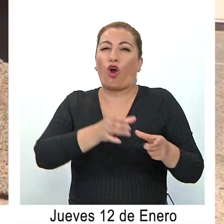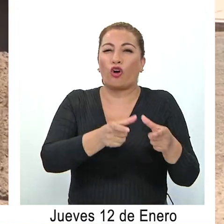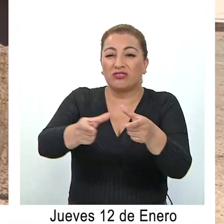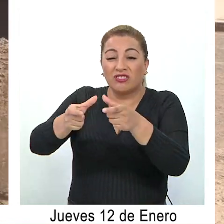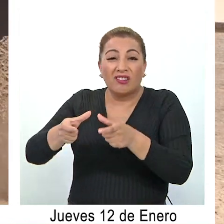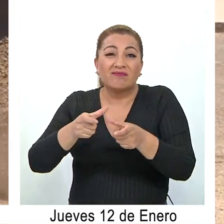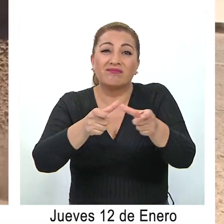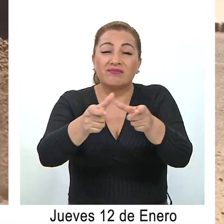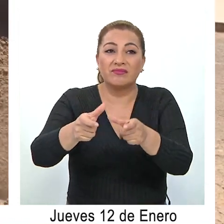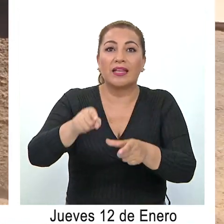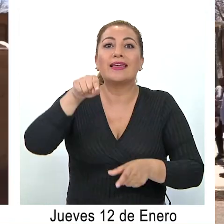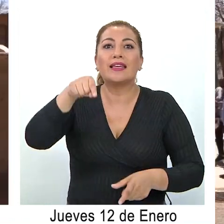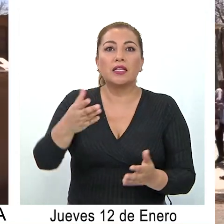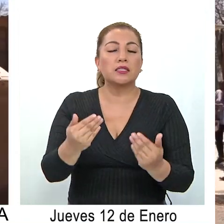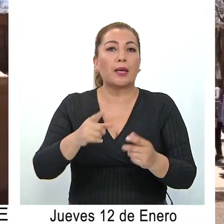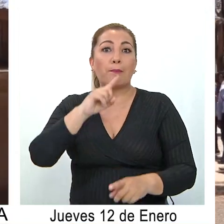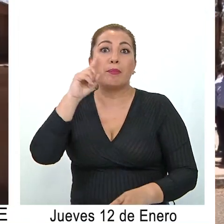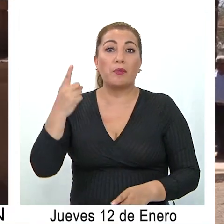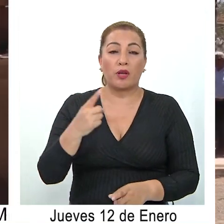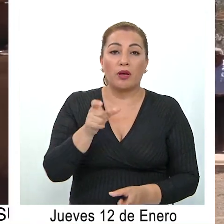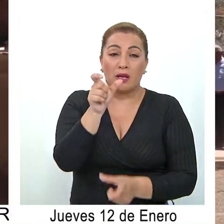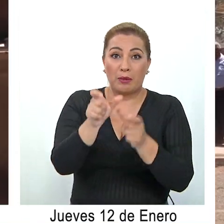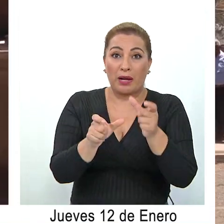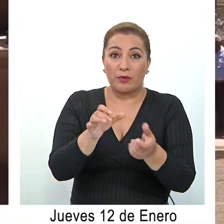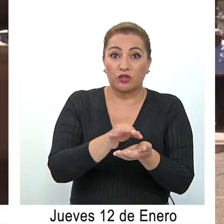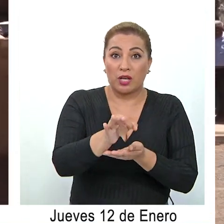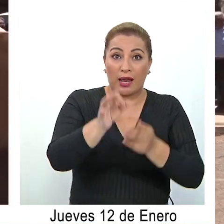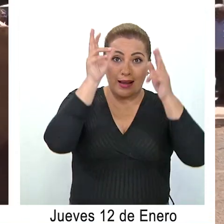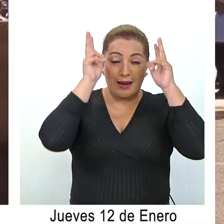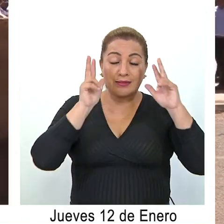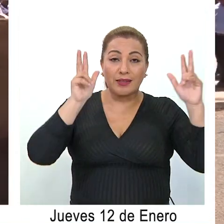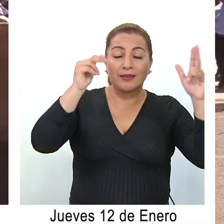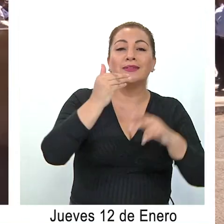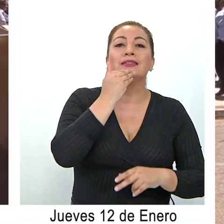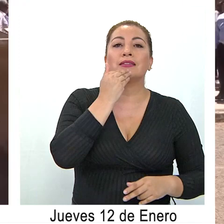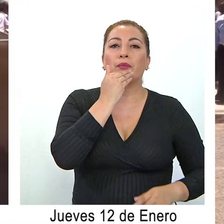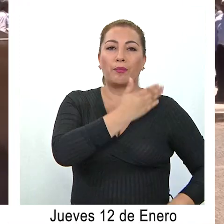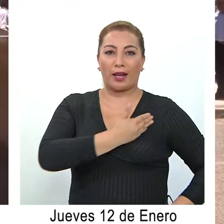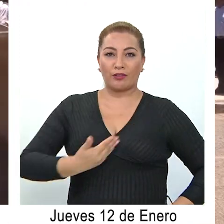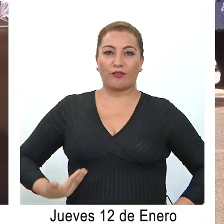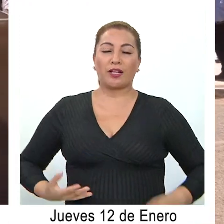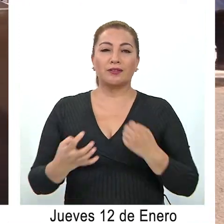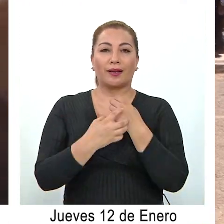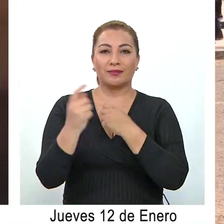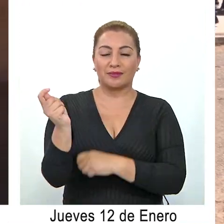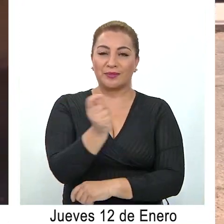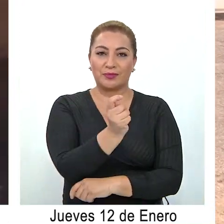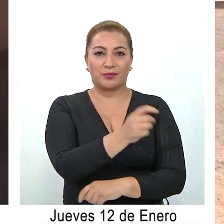y que era prioridad tanto para los habitantes de La Tirana como para el gobierno regional.